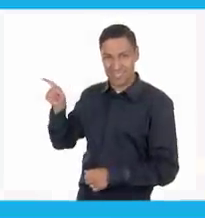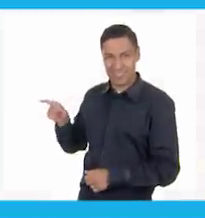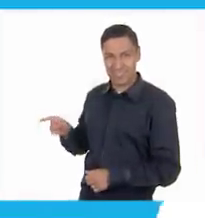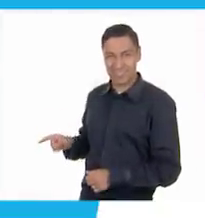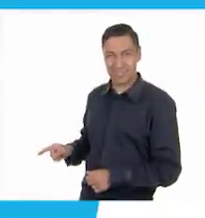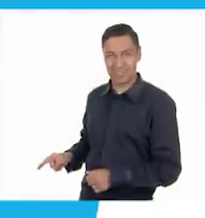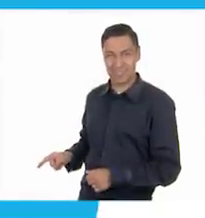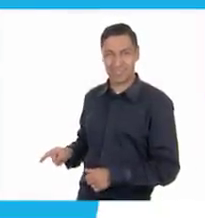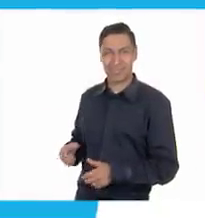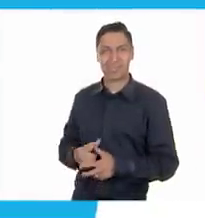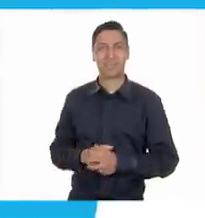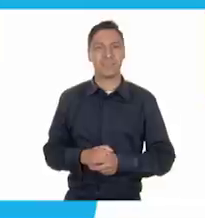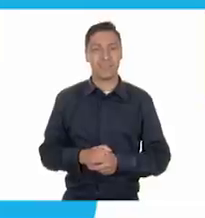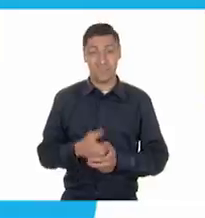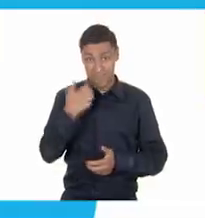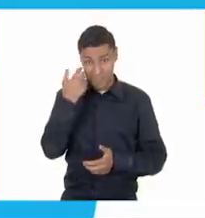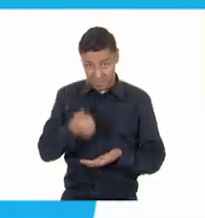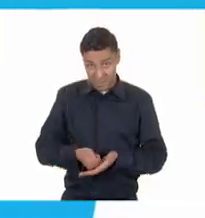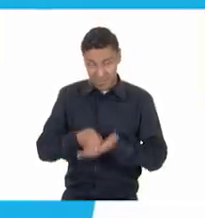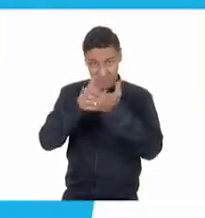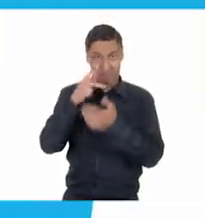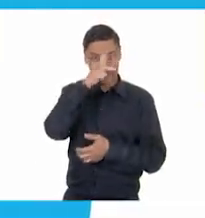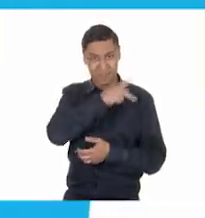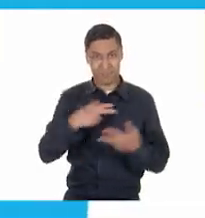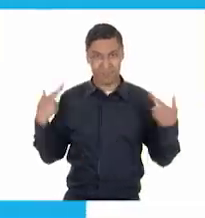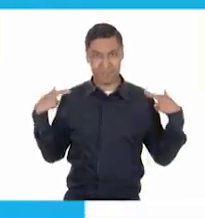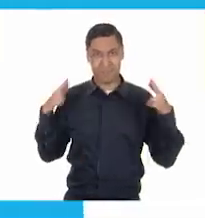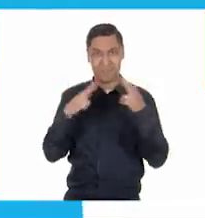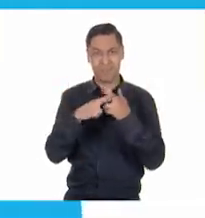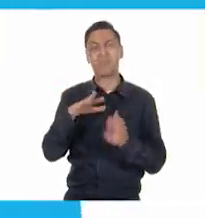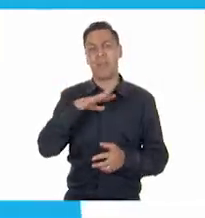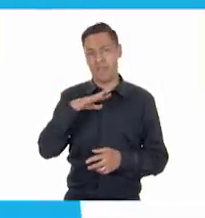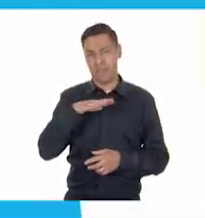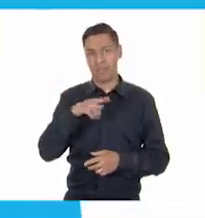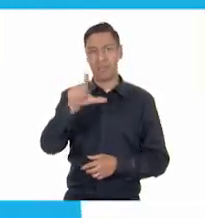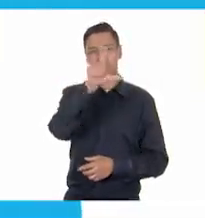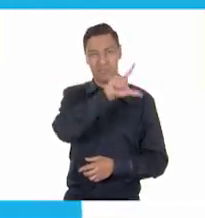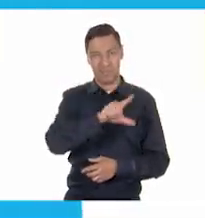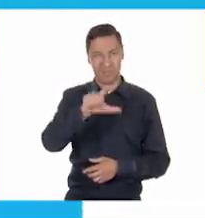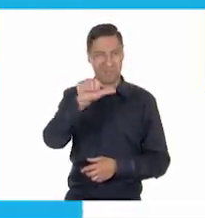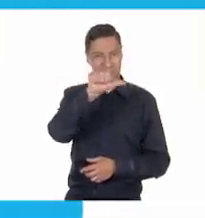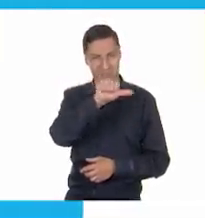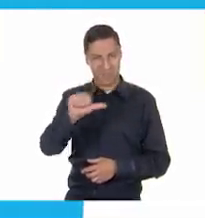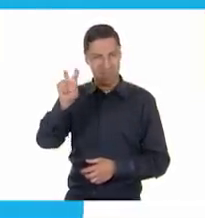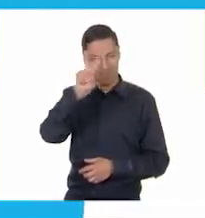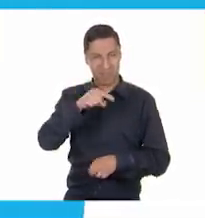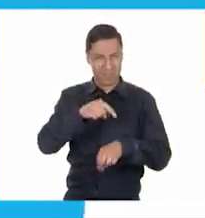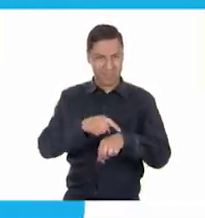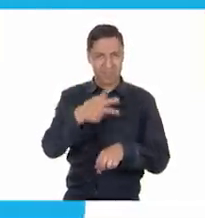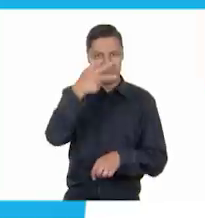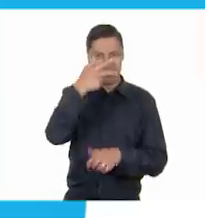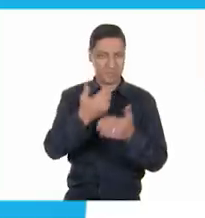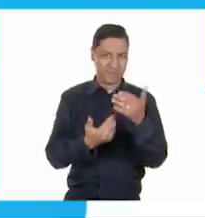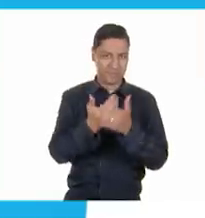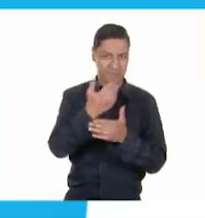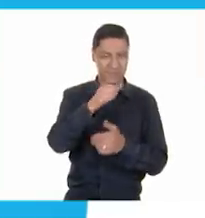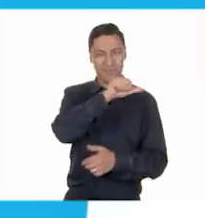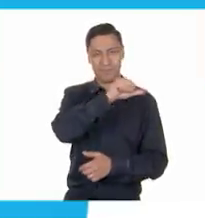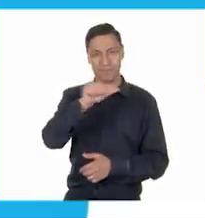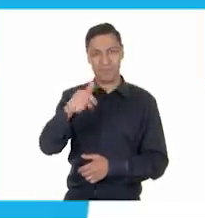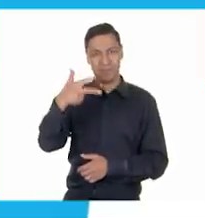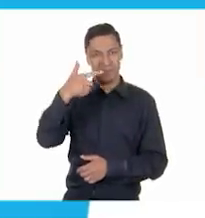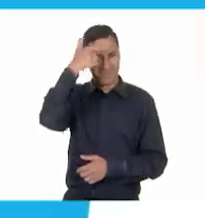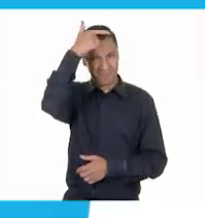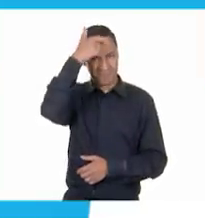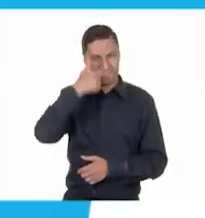Para solicitar apoyo pedagógico, comunícate con maestras y maestros de lunes a viernes de 8 a